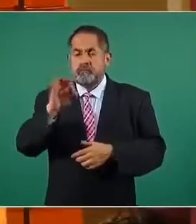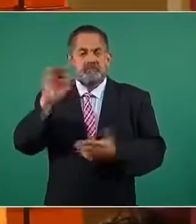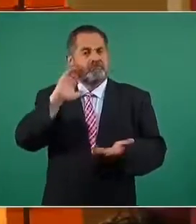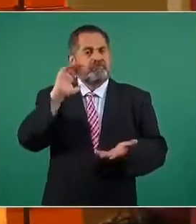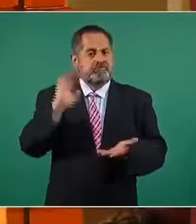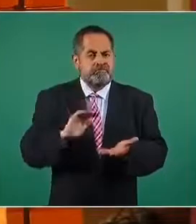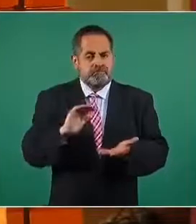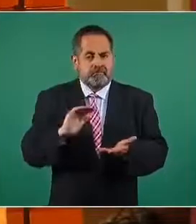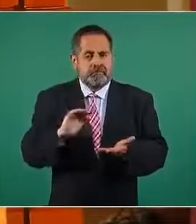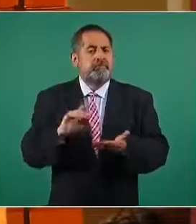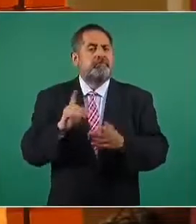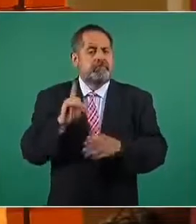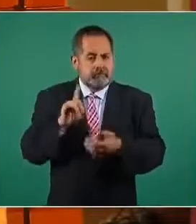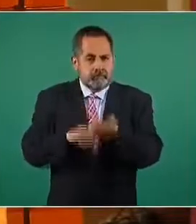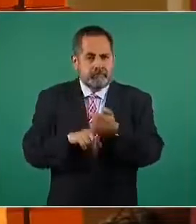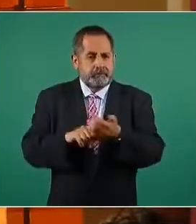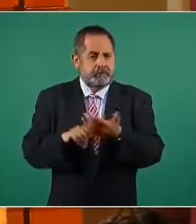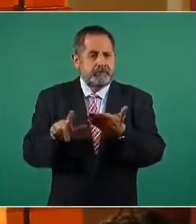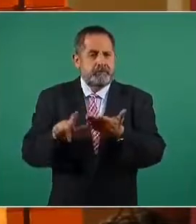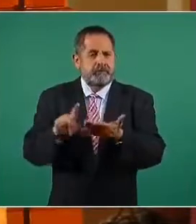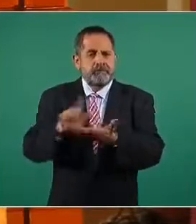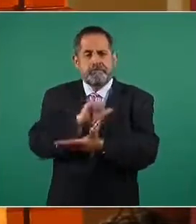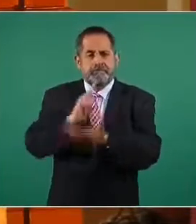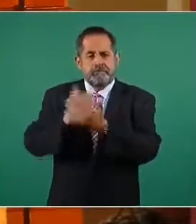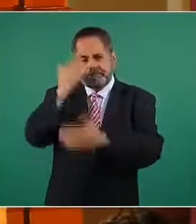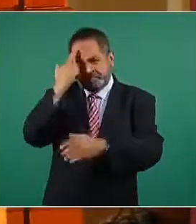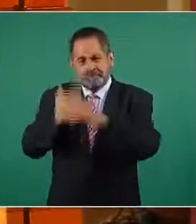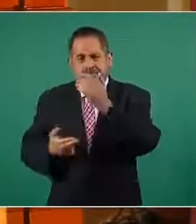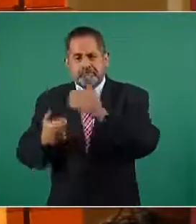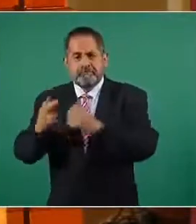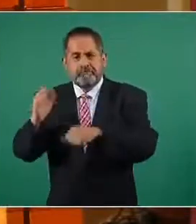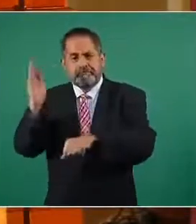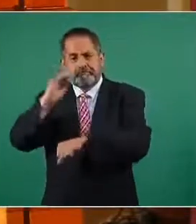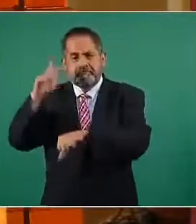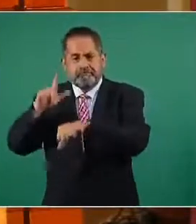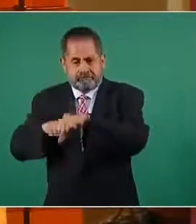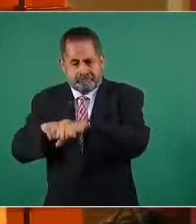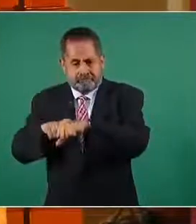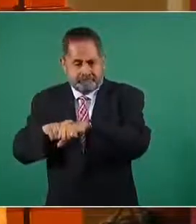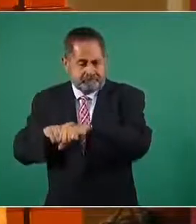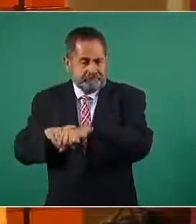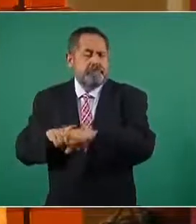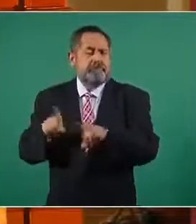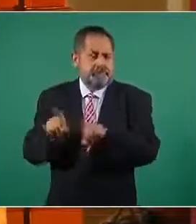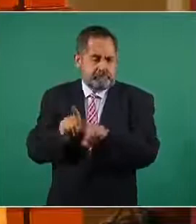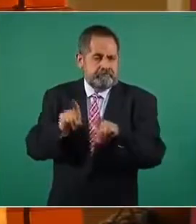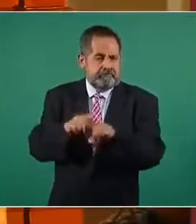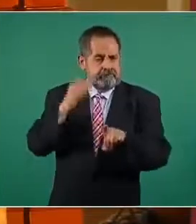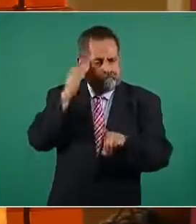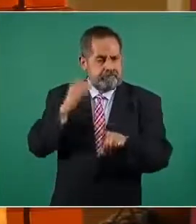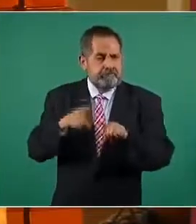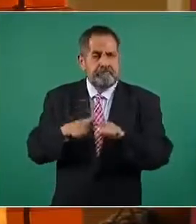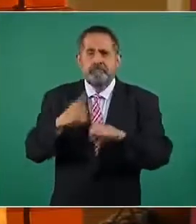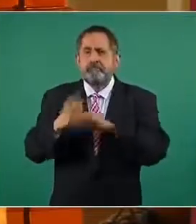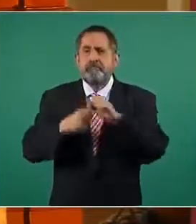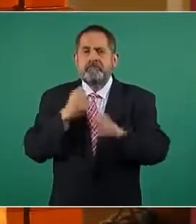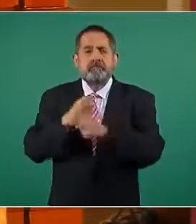de los delitos del fuero federal con respecto al mismo periodo de 2019.